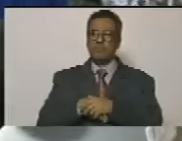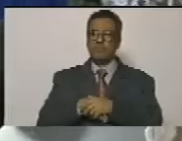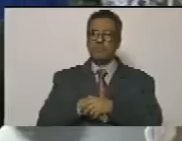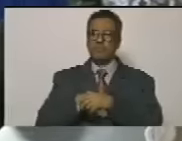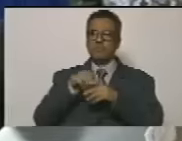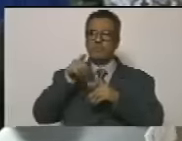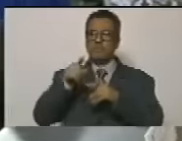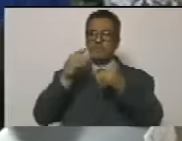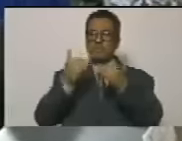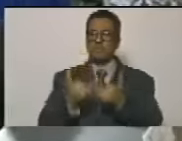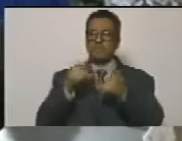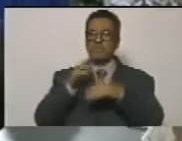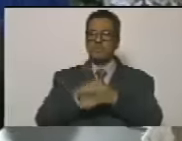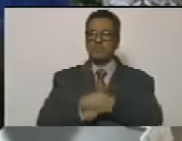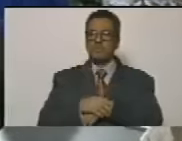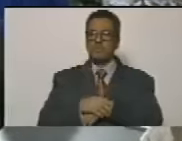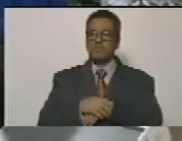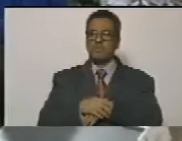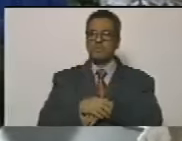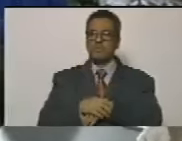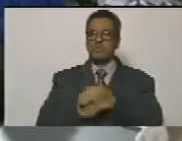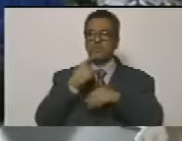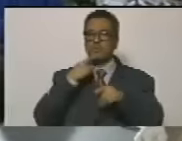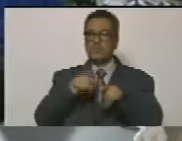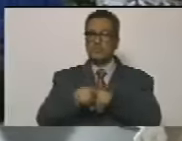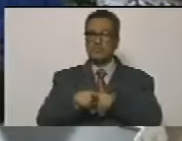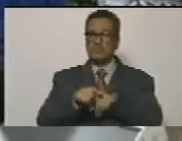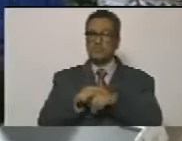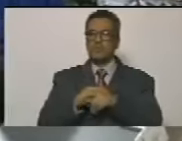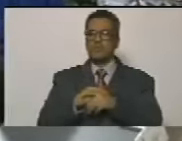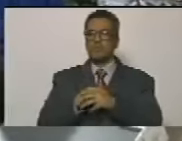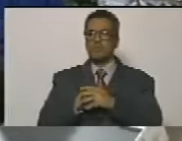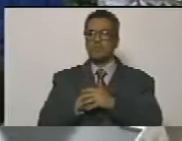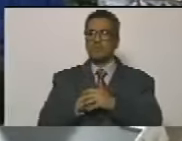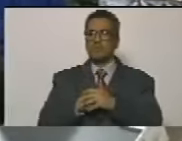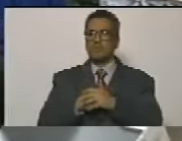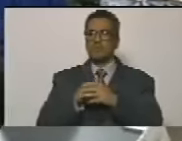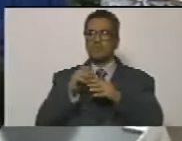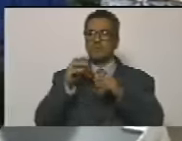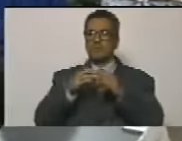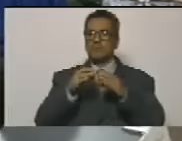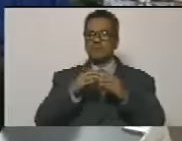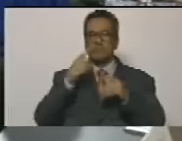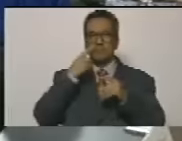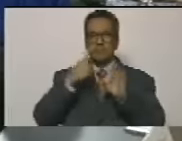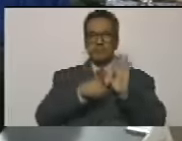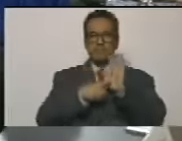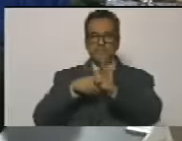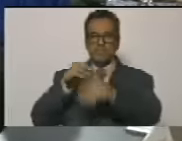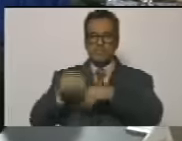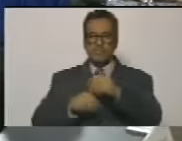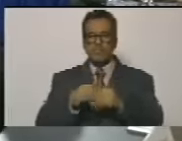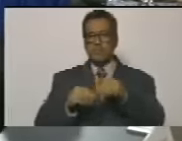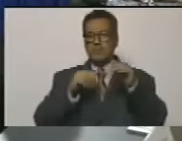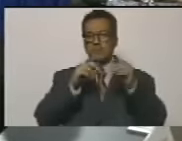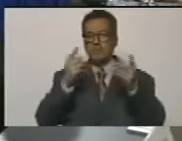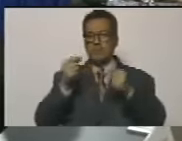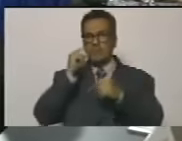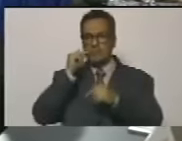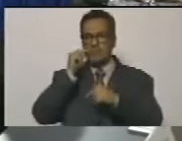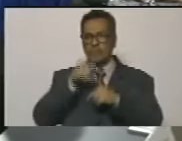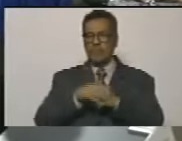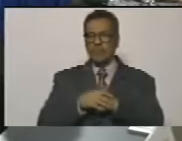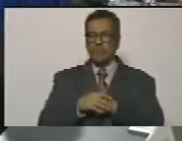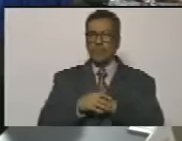Balae Villalba lo metimos en la casa sindical chico cuando muere Balae Villalba dejó 70 millones que de dónde estaba allá